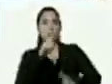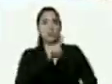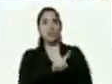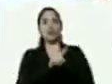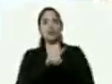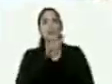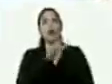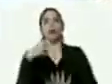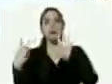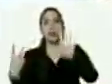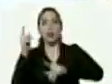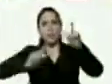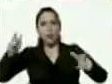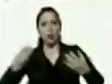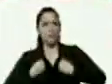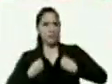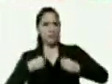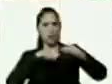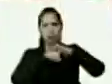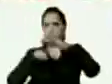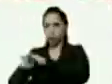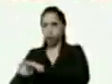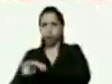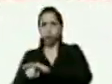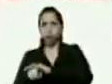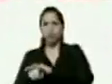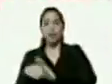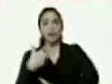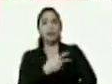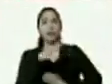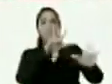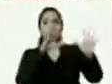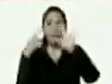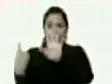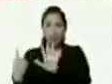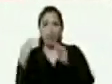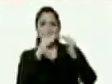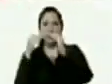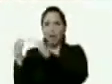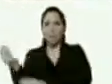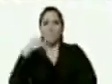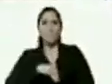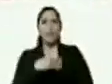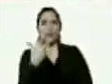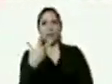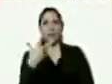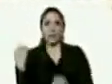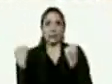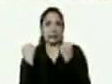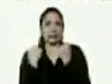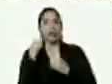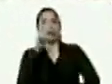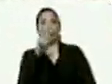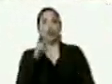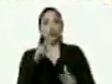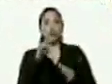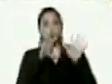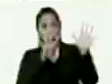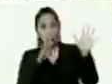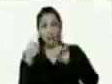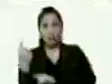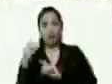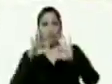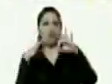habitantes presidente distribuido en 316 casas más 3 hacinamientos con 291